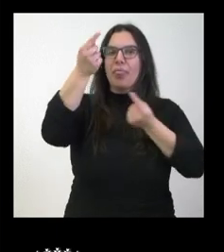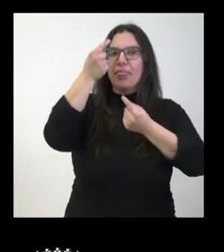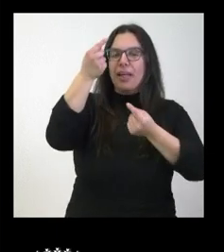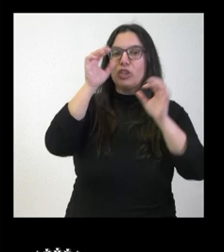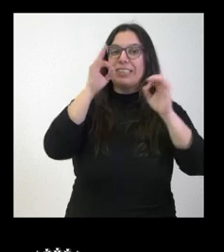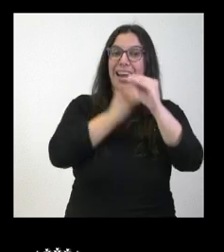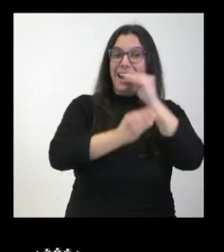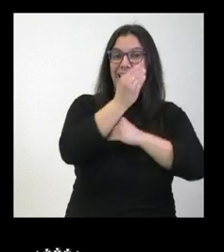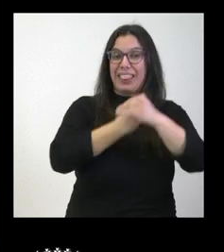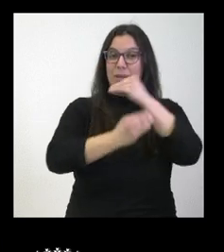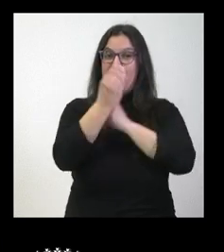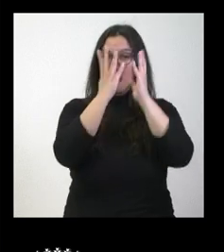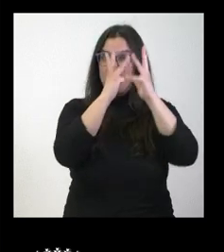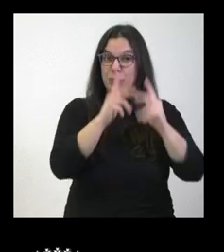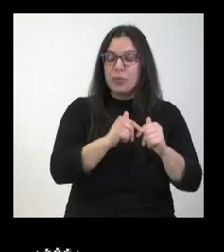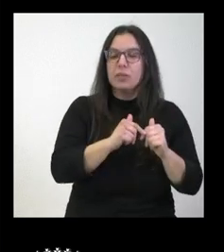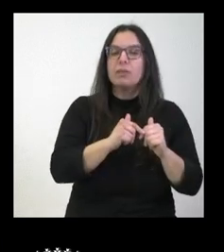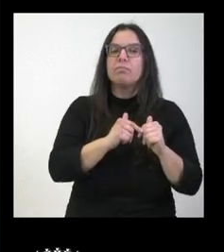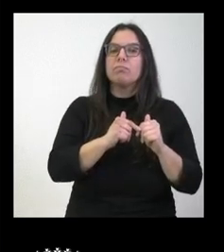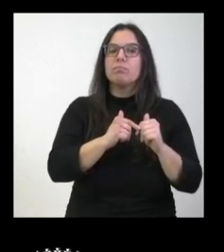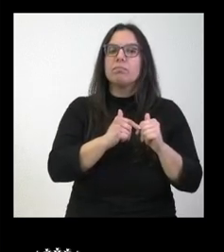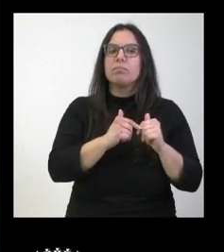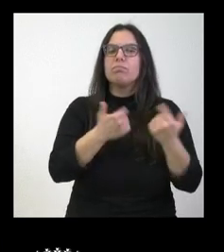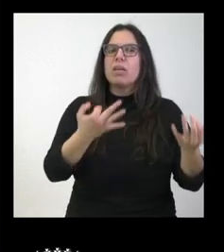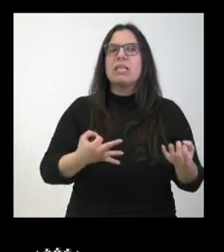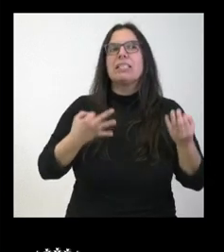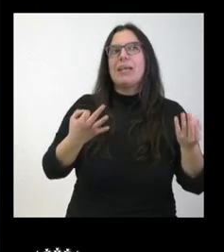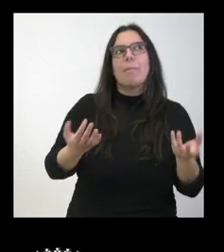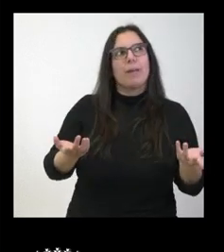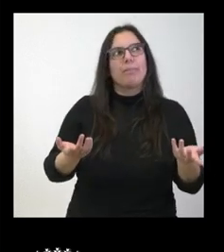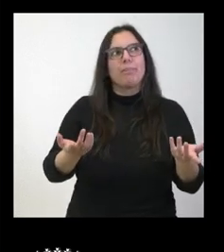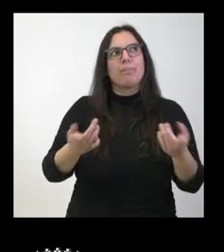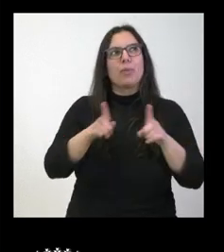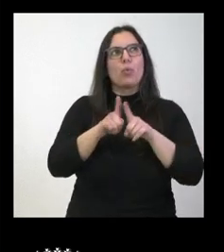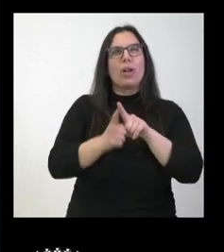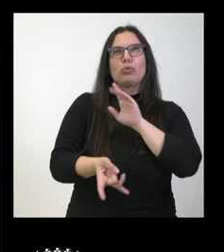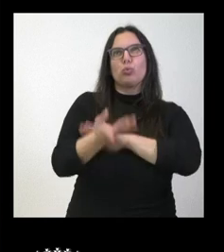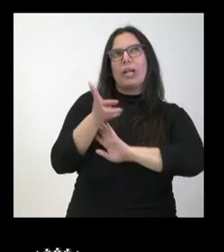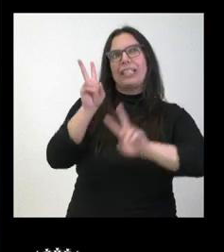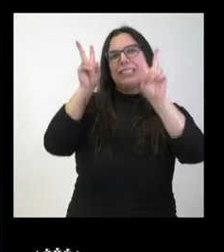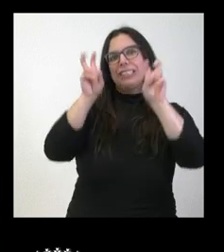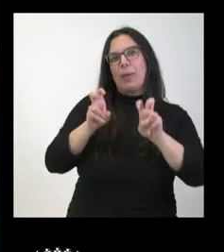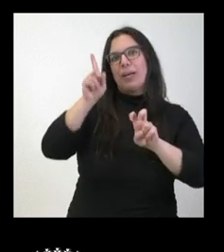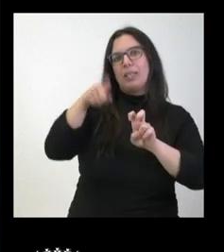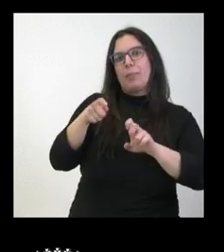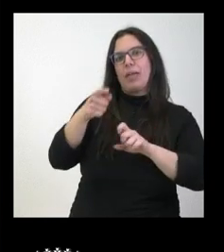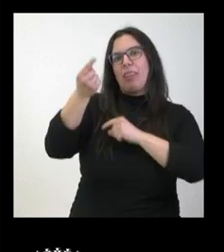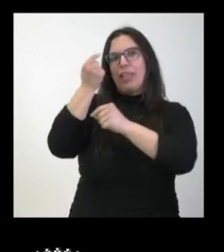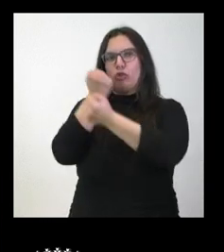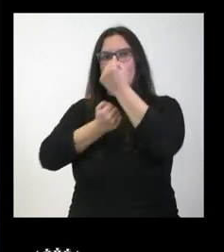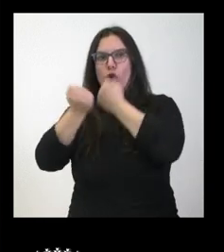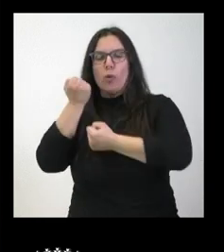nacimientos, siempre surge este tema, también con datos económicos y demás.